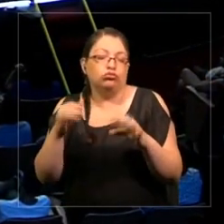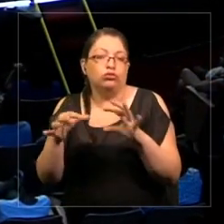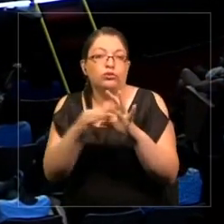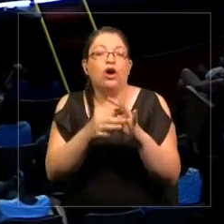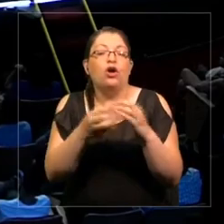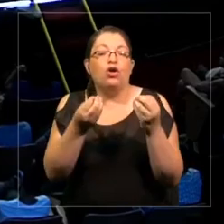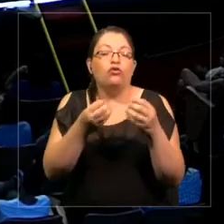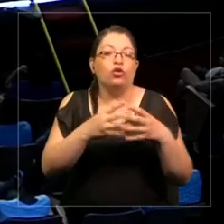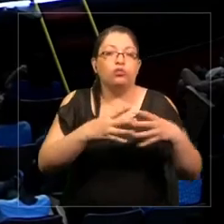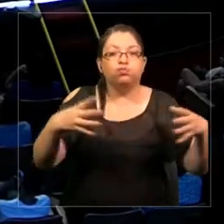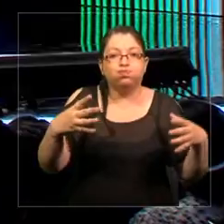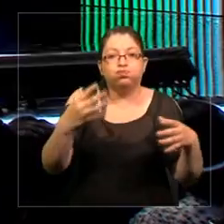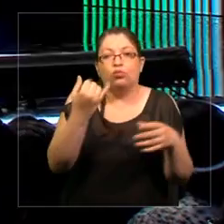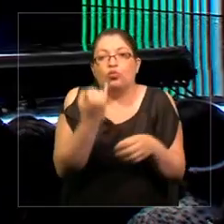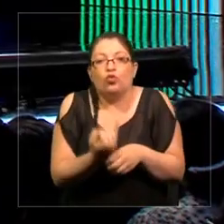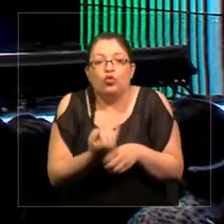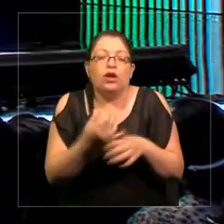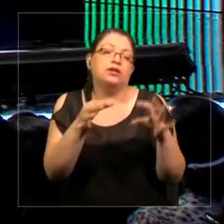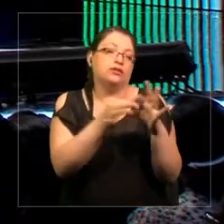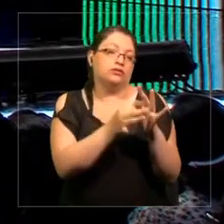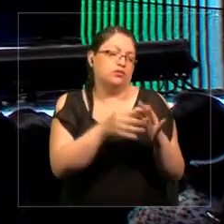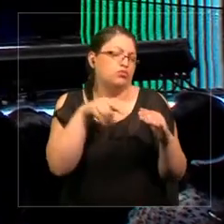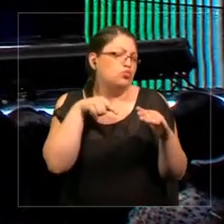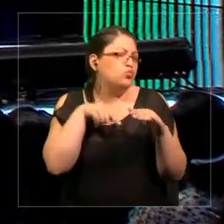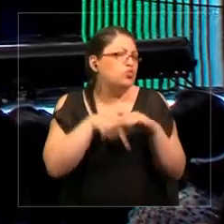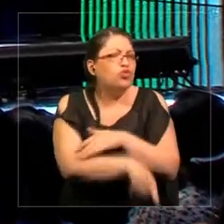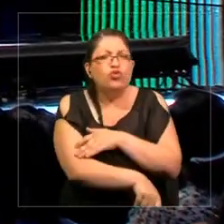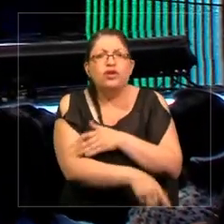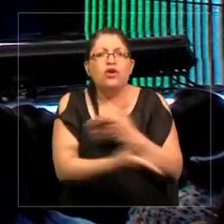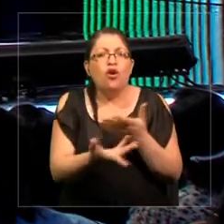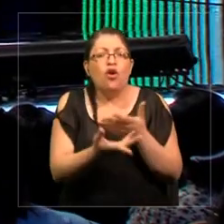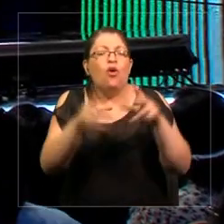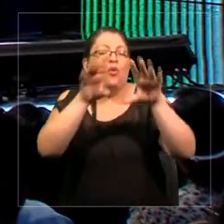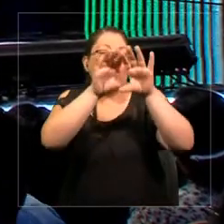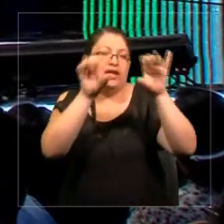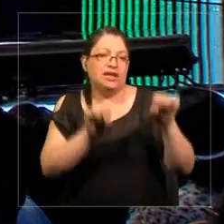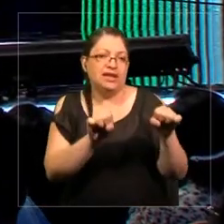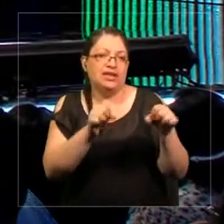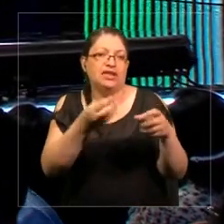la obesidad y la desnutrición están conectadas profundamente al sistema alimentario.